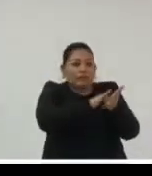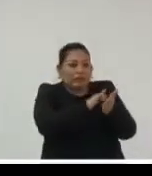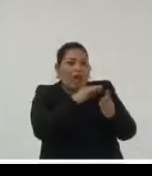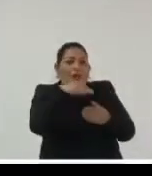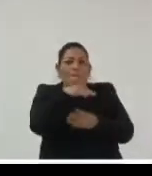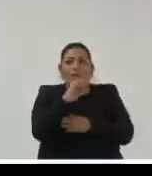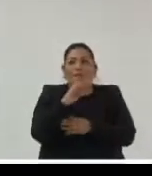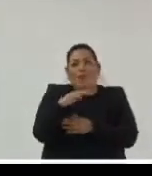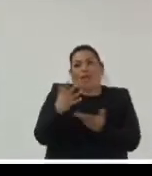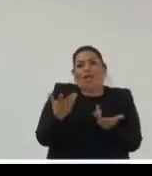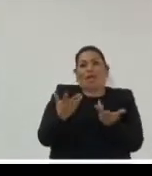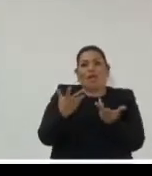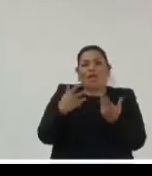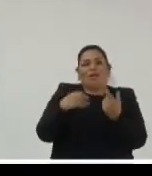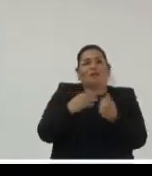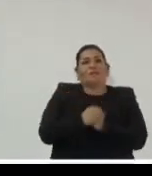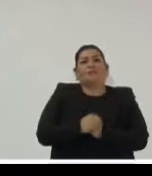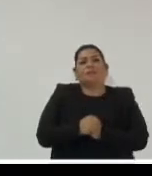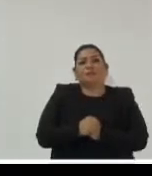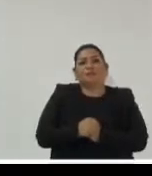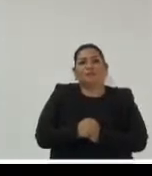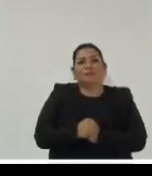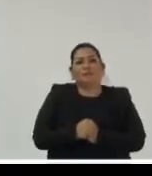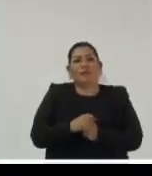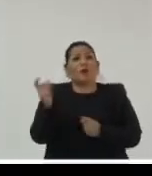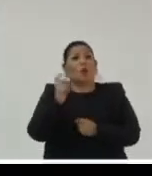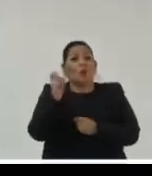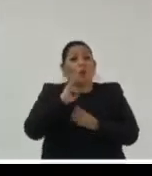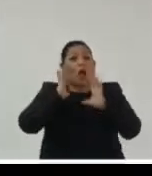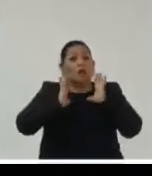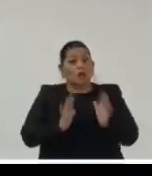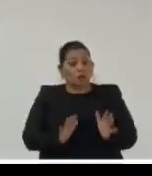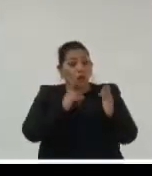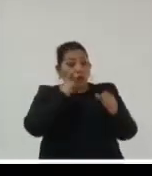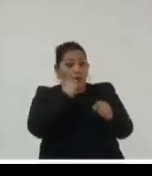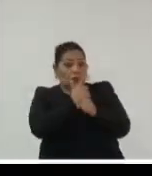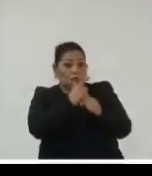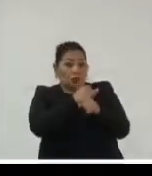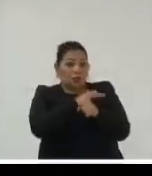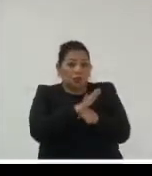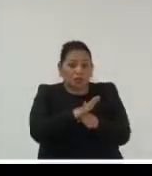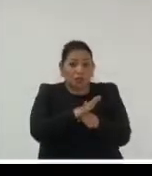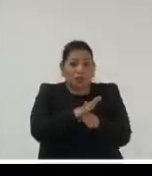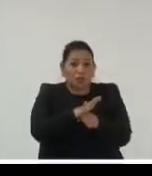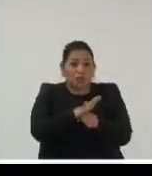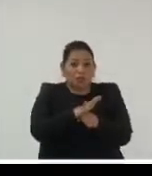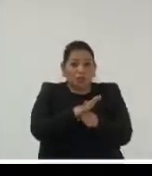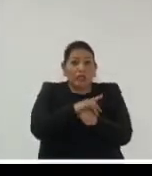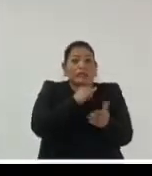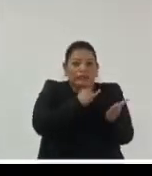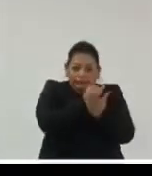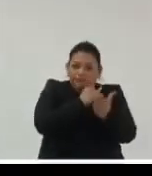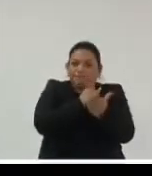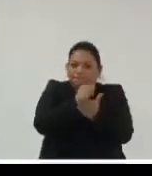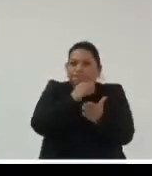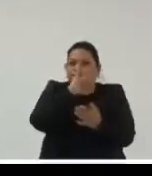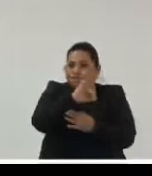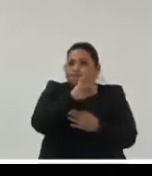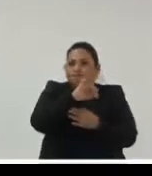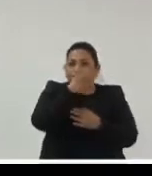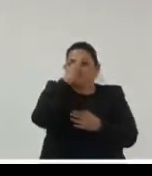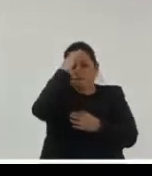y y qué es lo que pasa que de un pronto otro ya cuando estamos dándonos cuenta que la información que sustenta decisiones y que sustenta